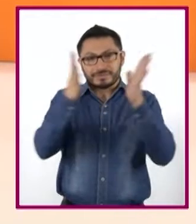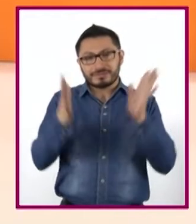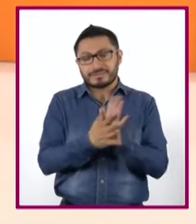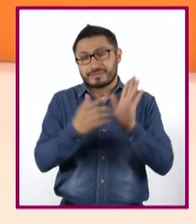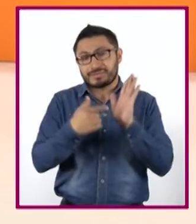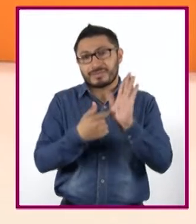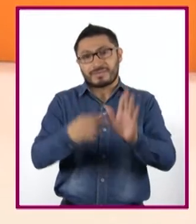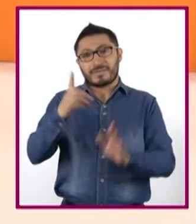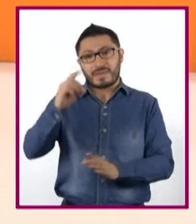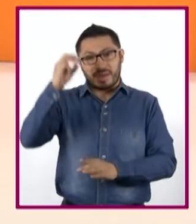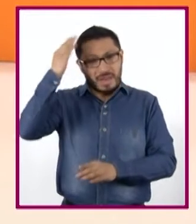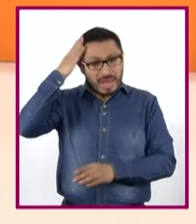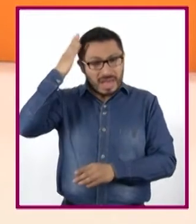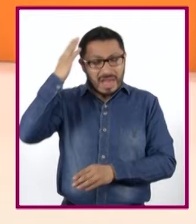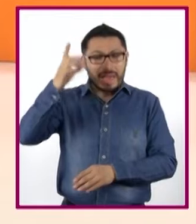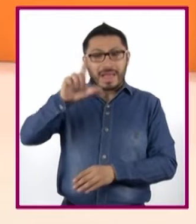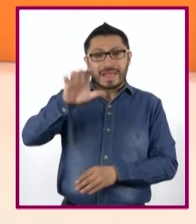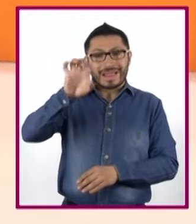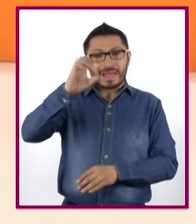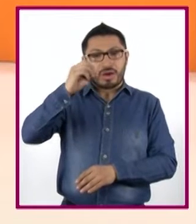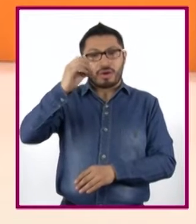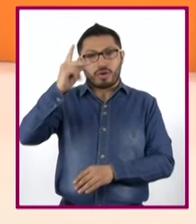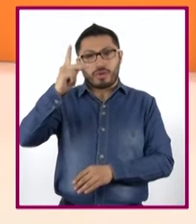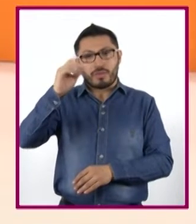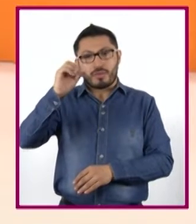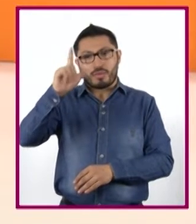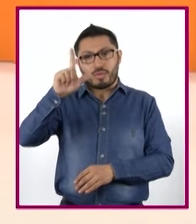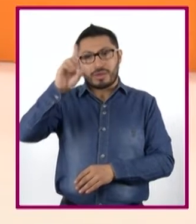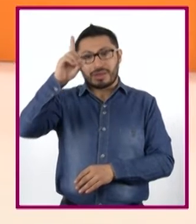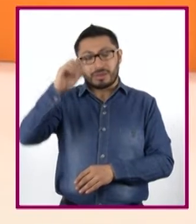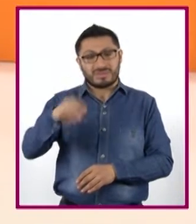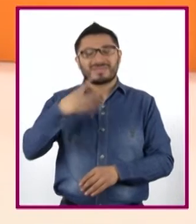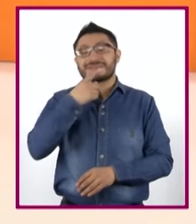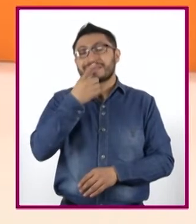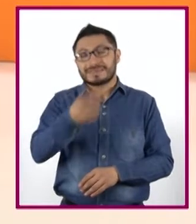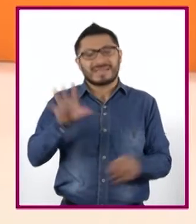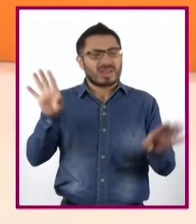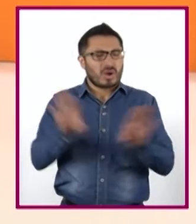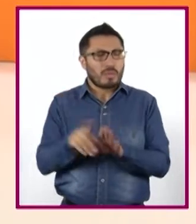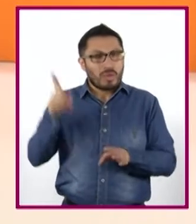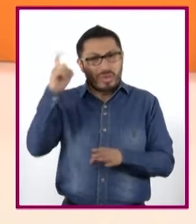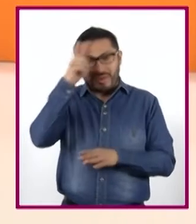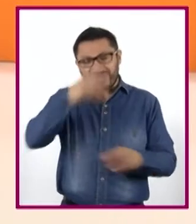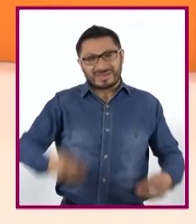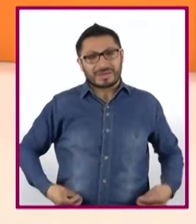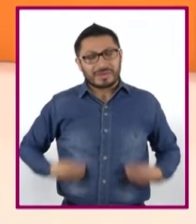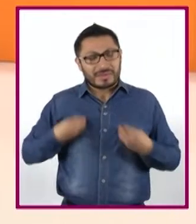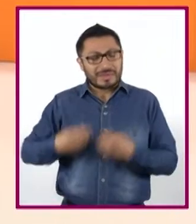de lo difícil que era la vida en el territorio de Árido América hace miles de años.